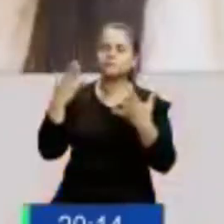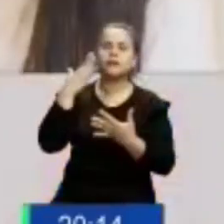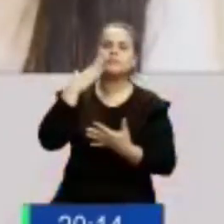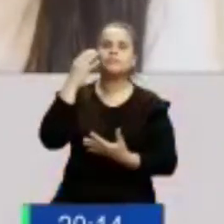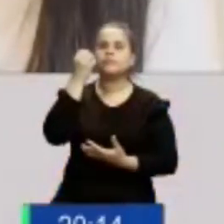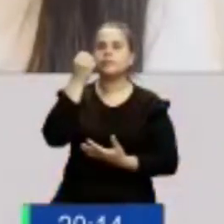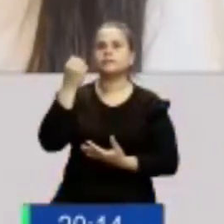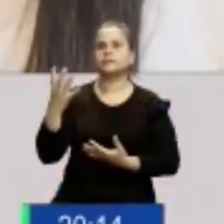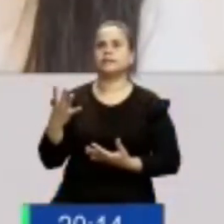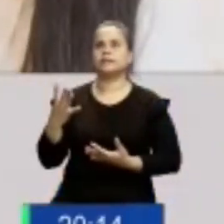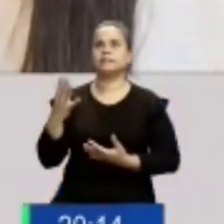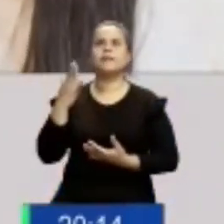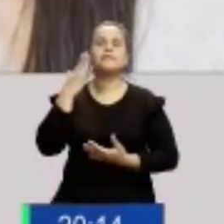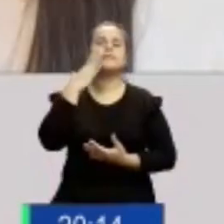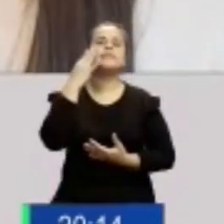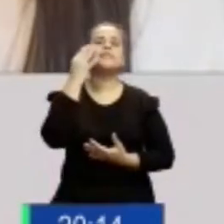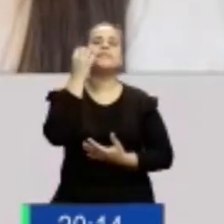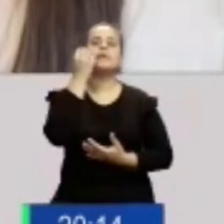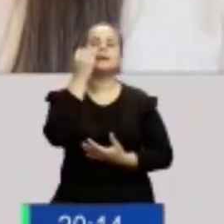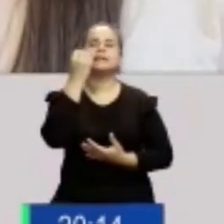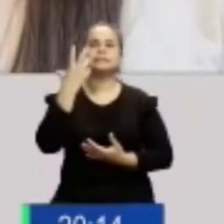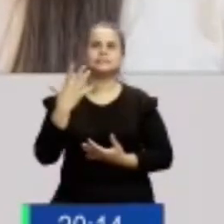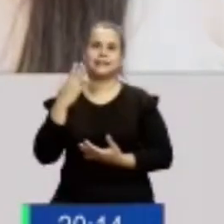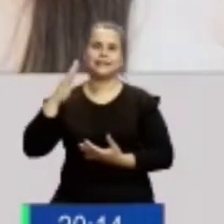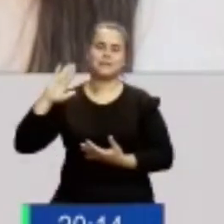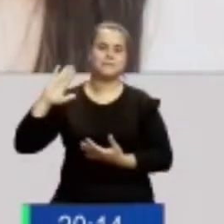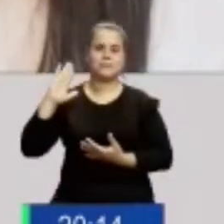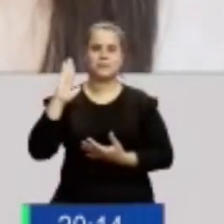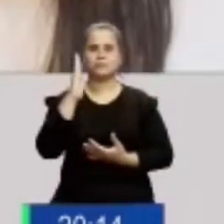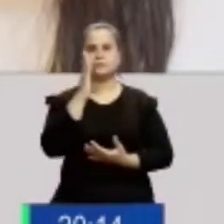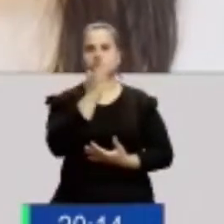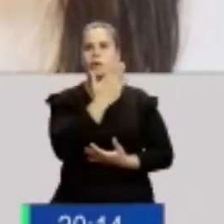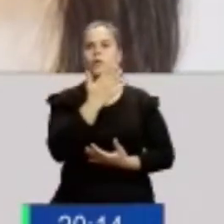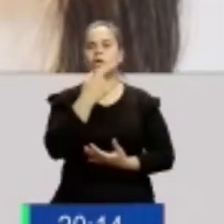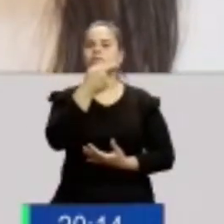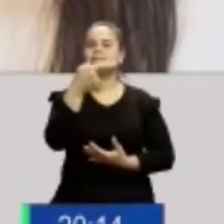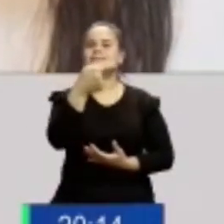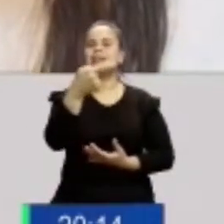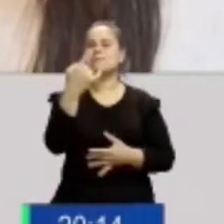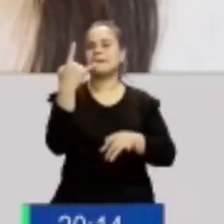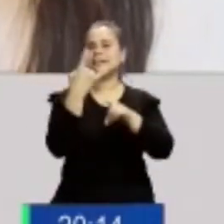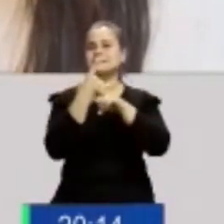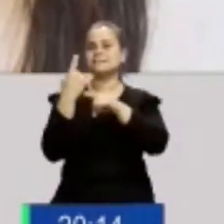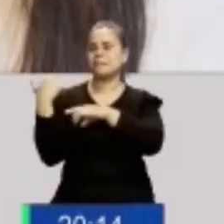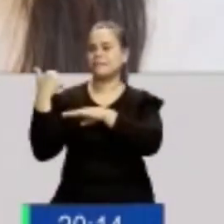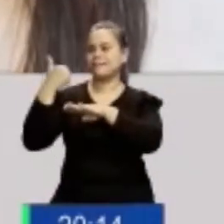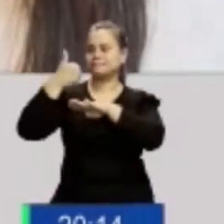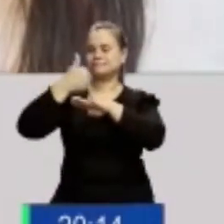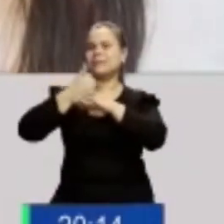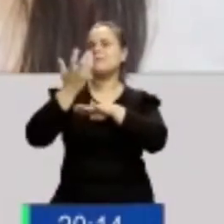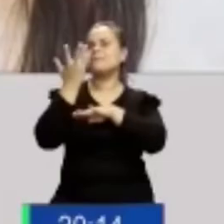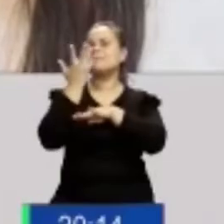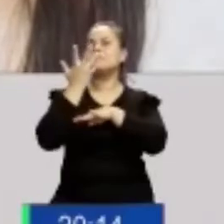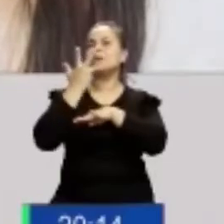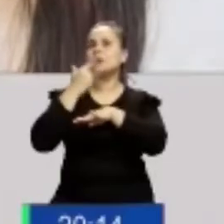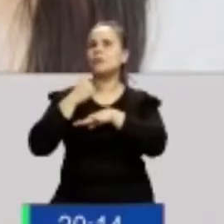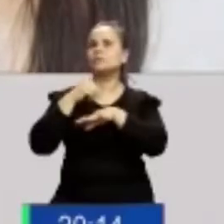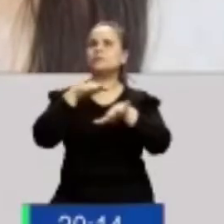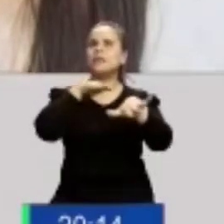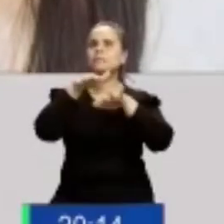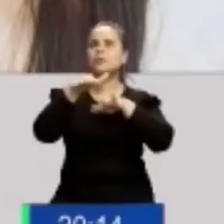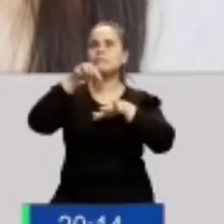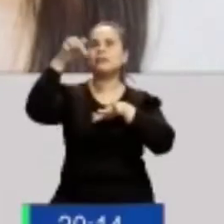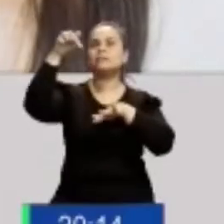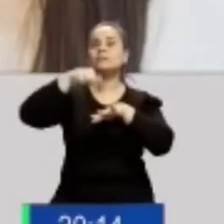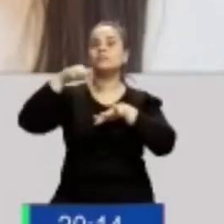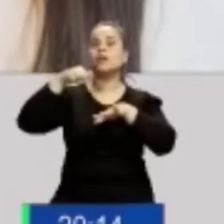tardes chicos, ¿cómo están? Un gusto para mí también, un placer como cada semana. Y esta vez la oportunidad del protagonismo la tiene la Asociación de Fútbol